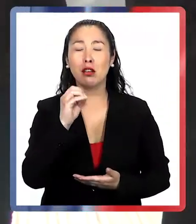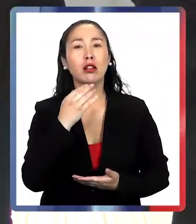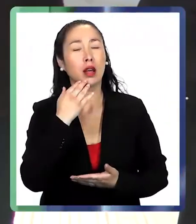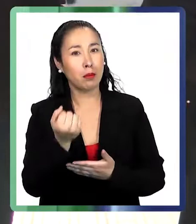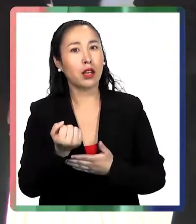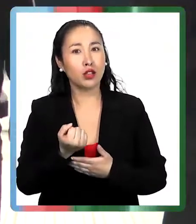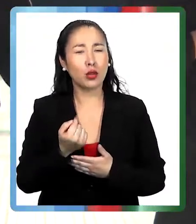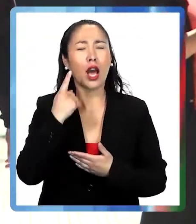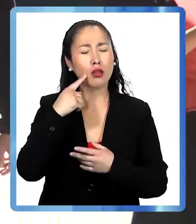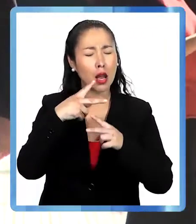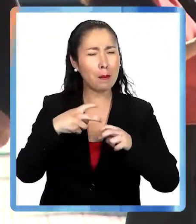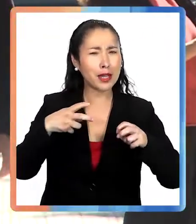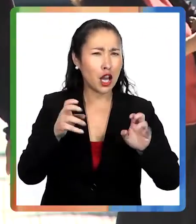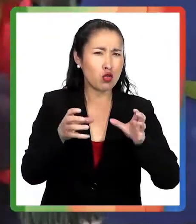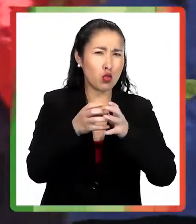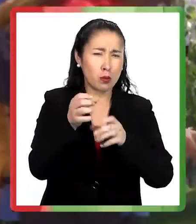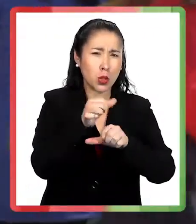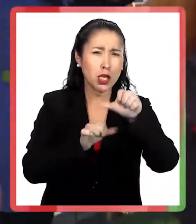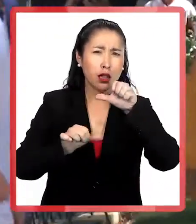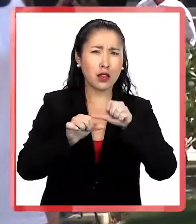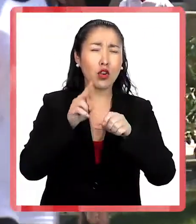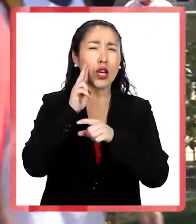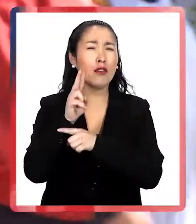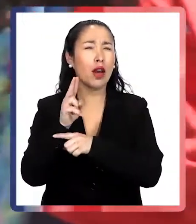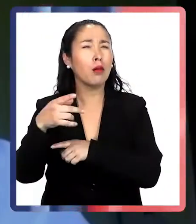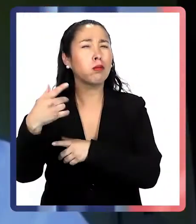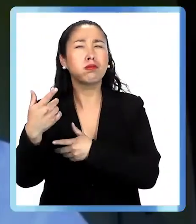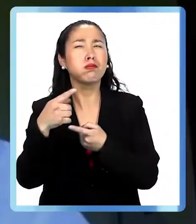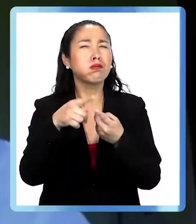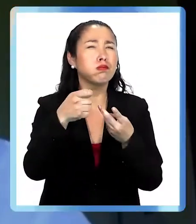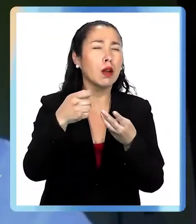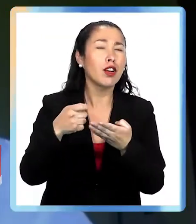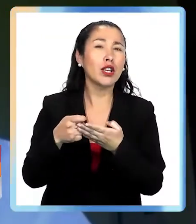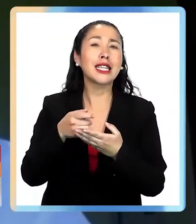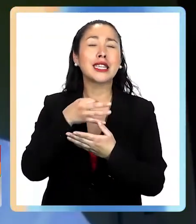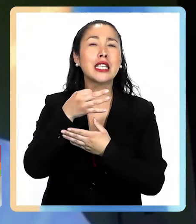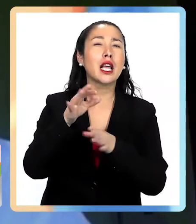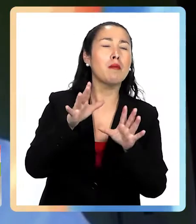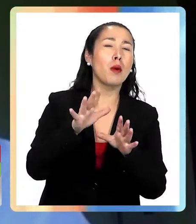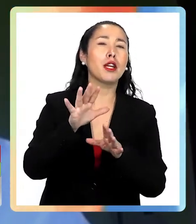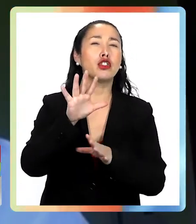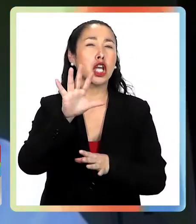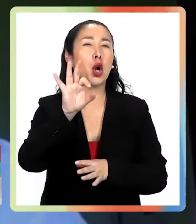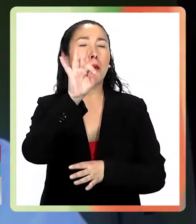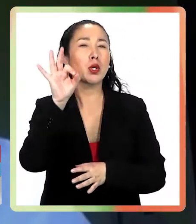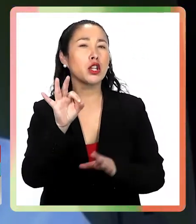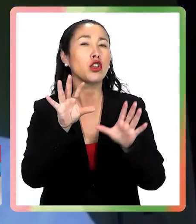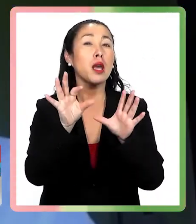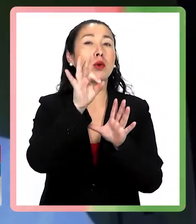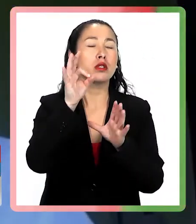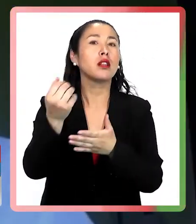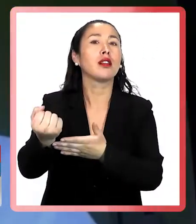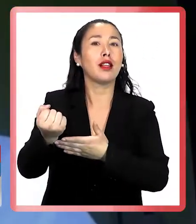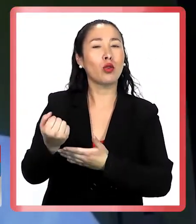Cochrane, que es un grupo científico que ve lo válido que son los conceptos, que dice que ayudaría como en un 5% a